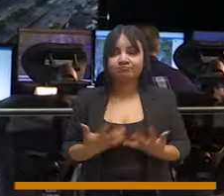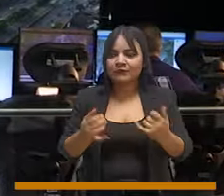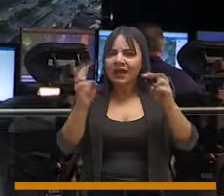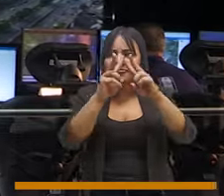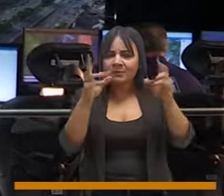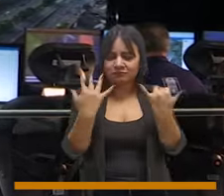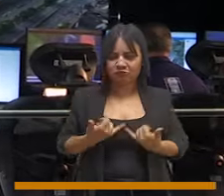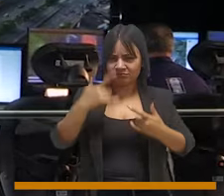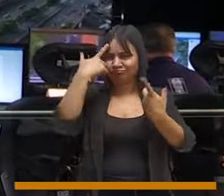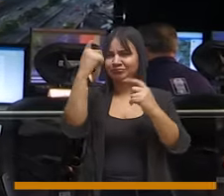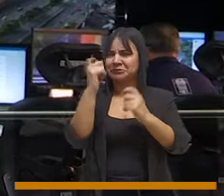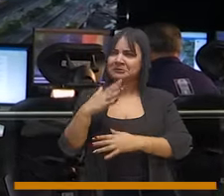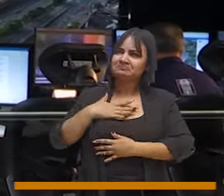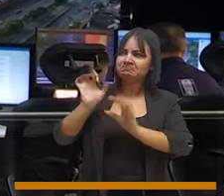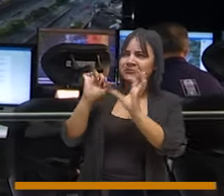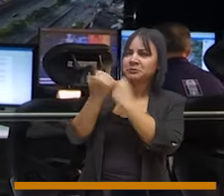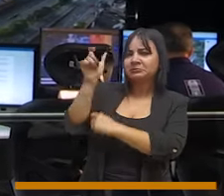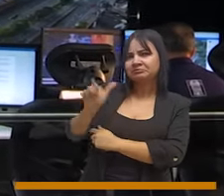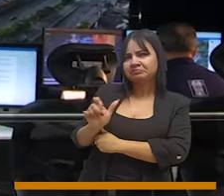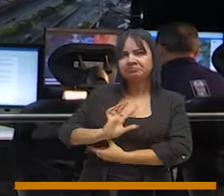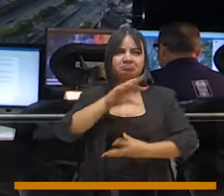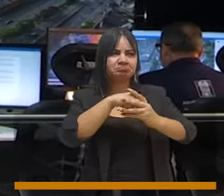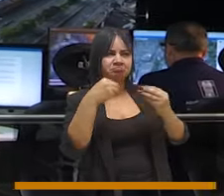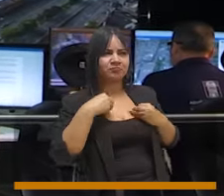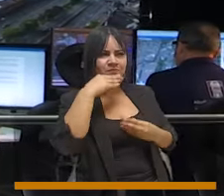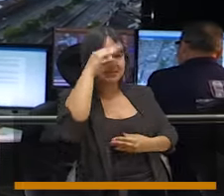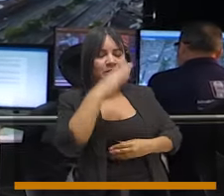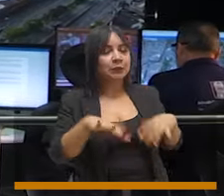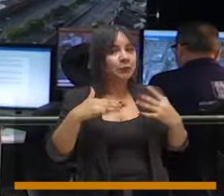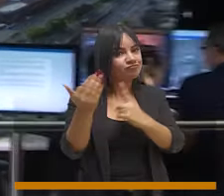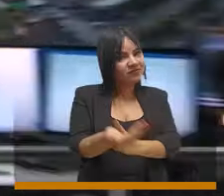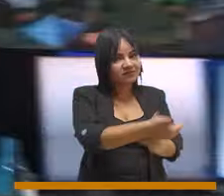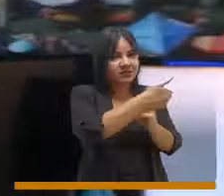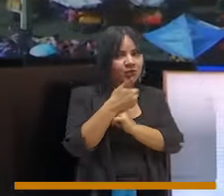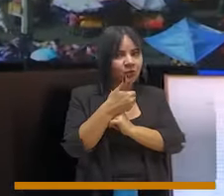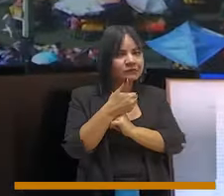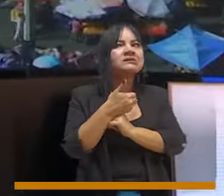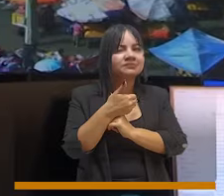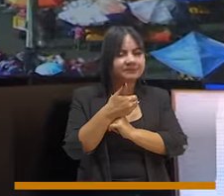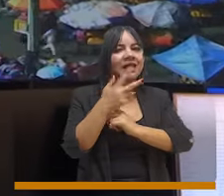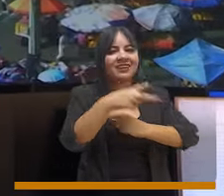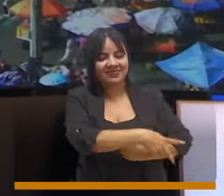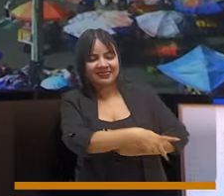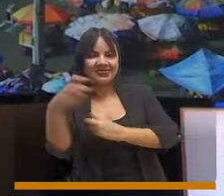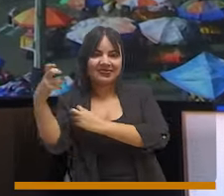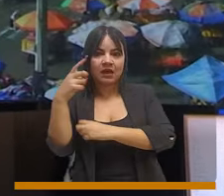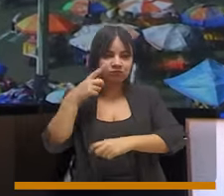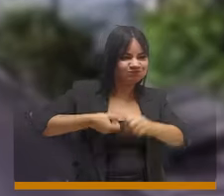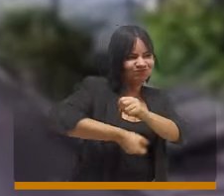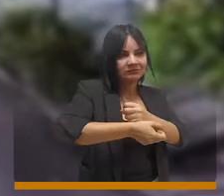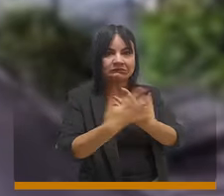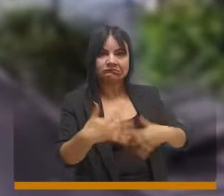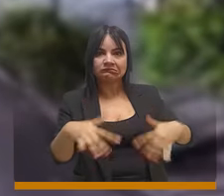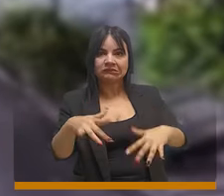Uno de los temas que más me preocupa como concejal y como ciudadano de Medellín es la seguridad. Y dentro de la seguridad el atraco, un fenómeno que